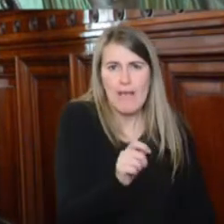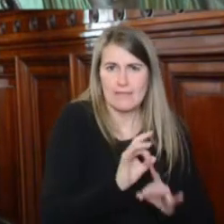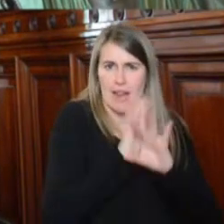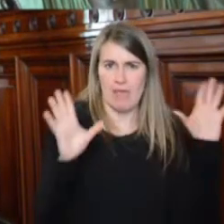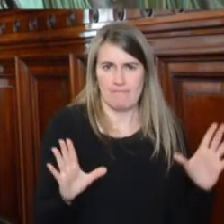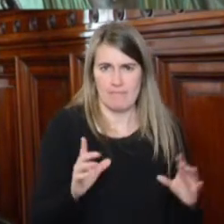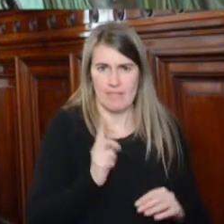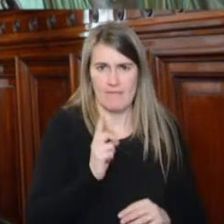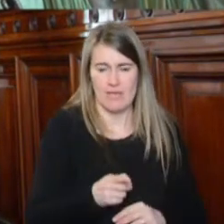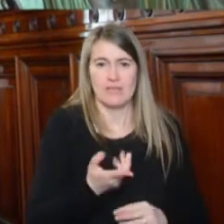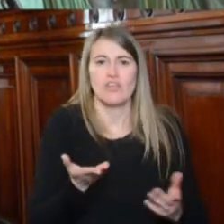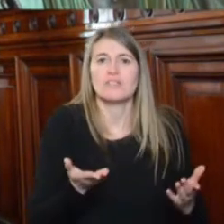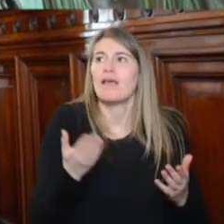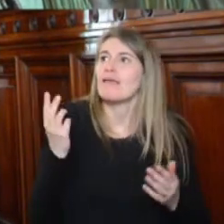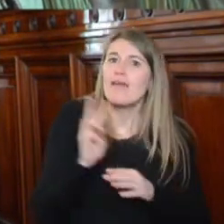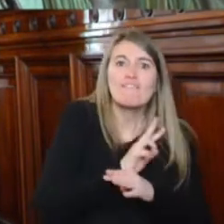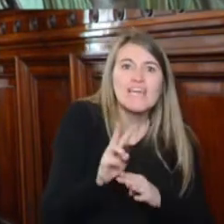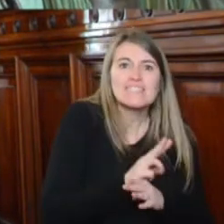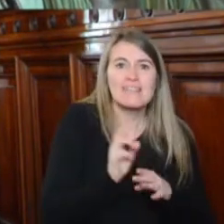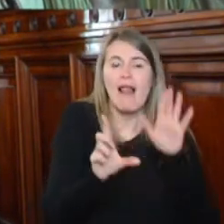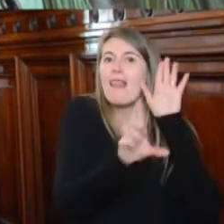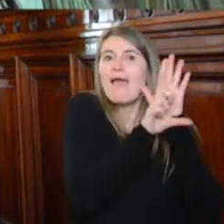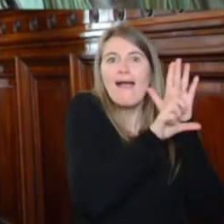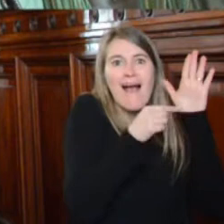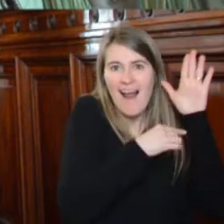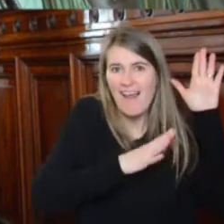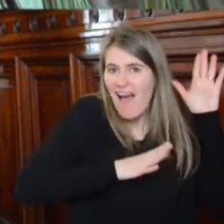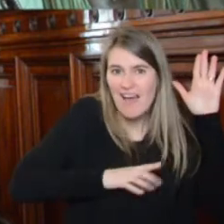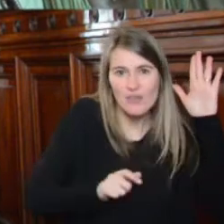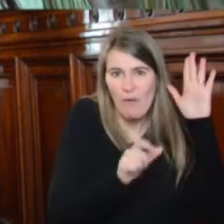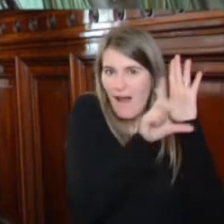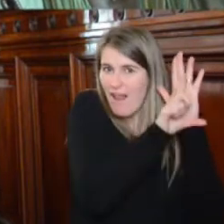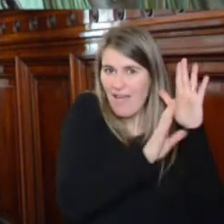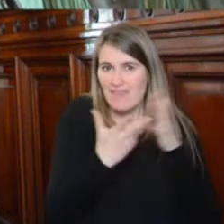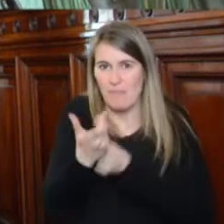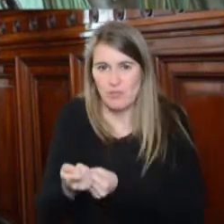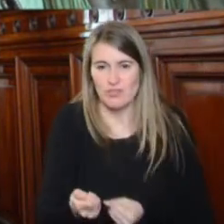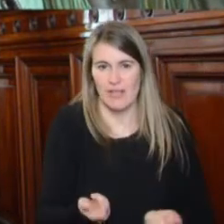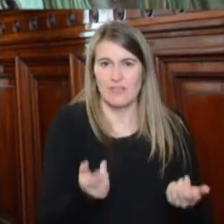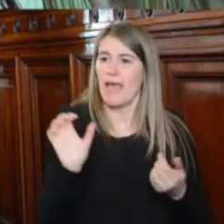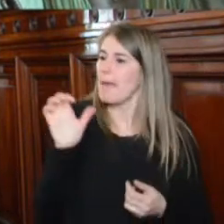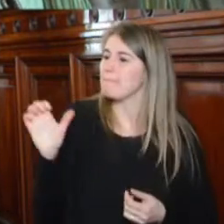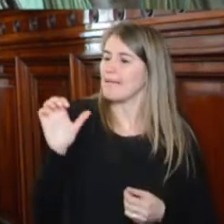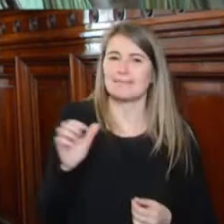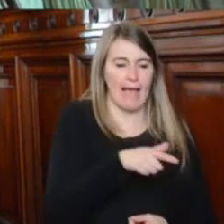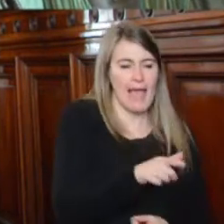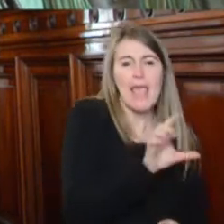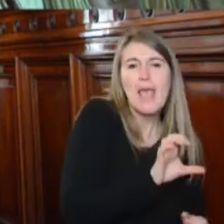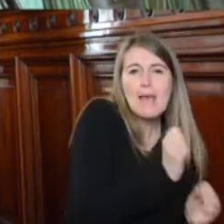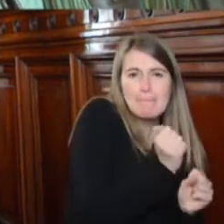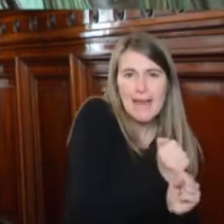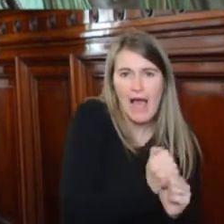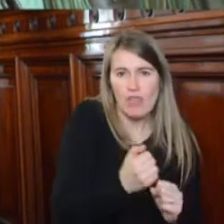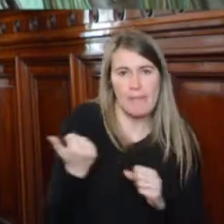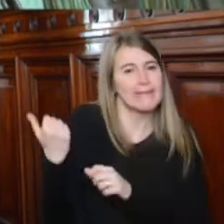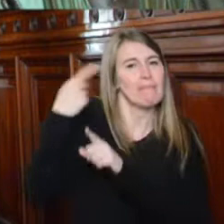eliminar la defensa legal y la acción colectiva, de modo de retornar la relación individual entre la empresa y el empleado, justamente la